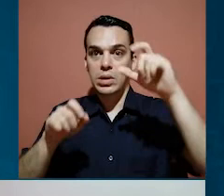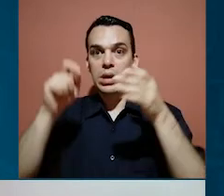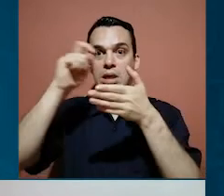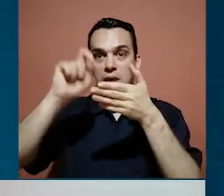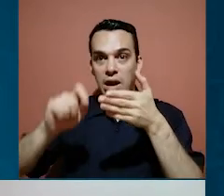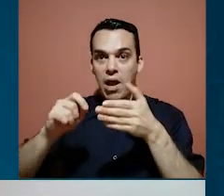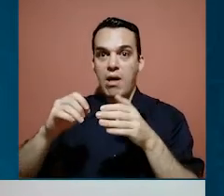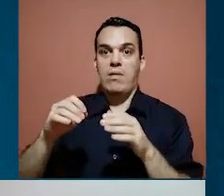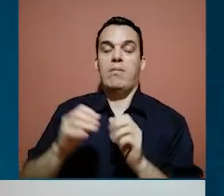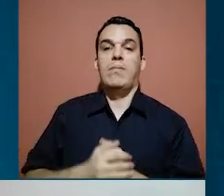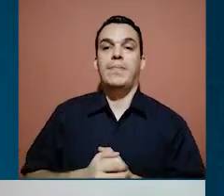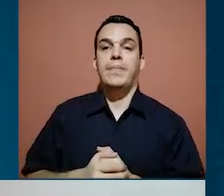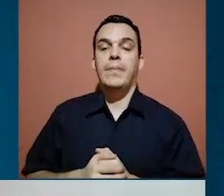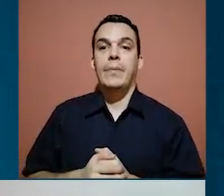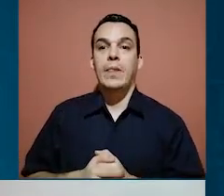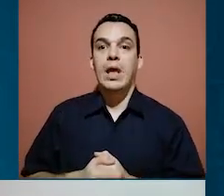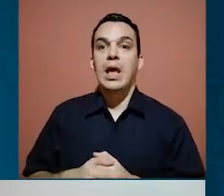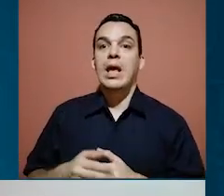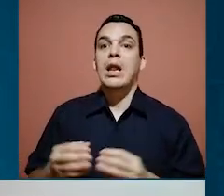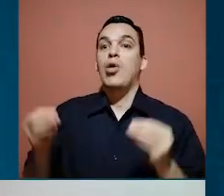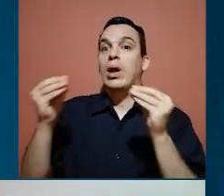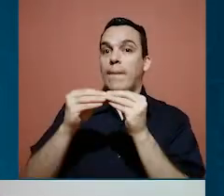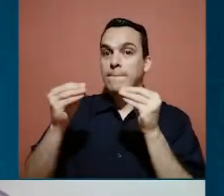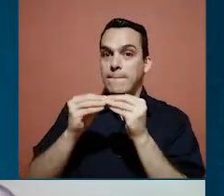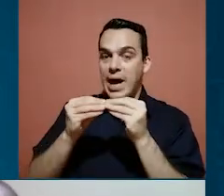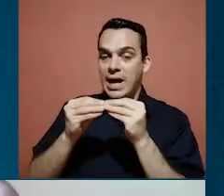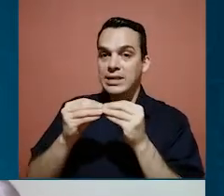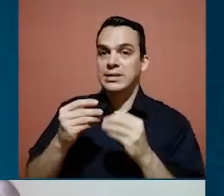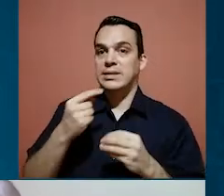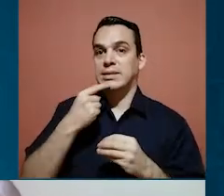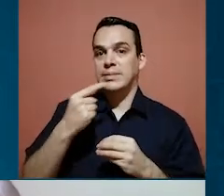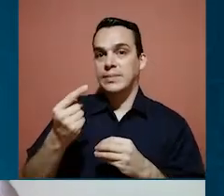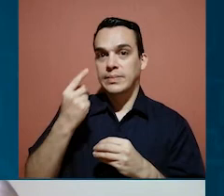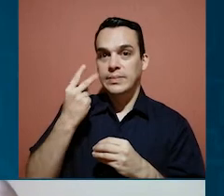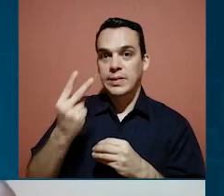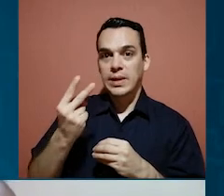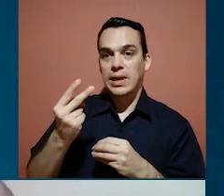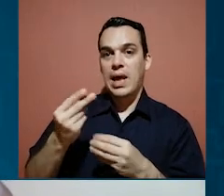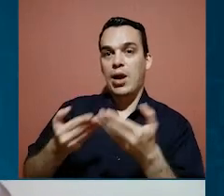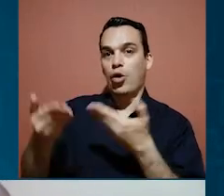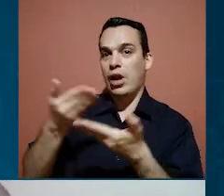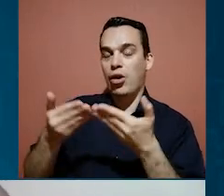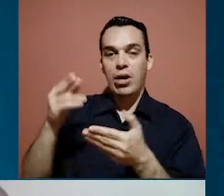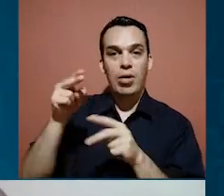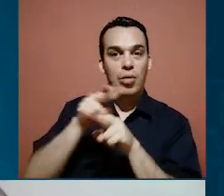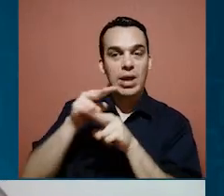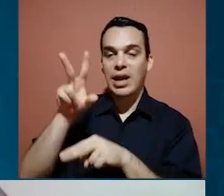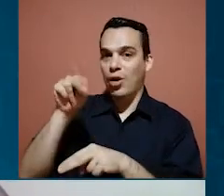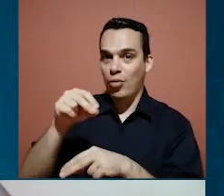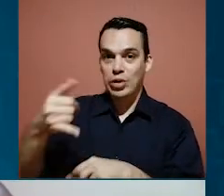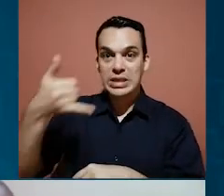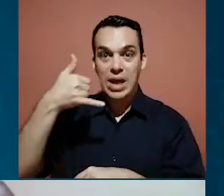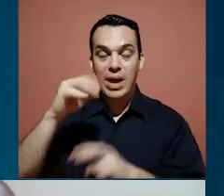Listo, ahora rápidamente, digamos, lo que más atiendes en la Contraloría que definitivamente no nos corresponde. Ok,